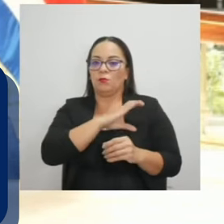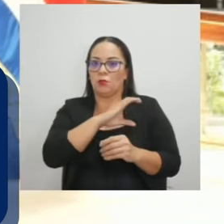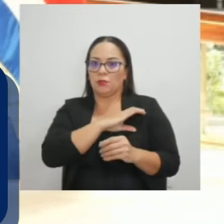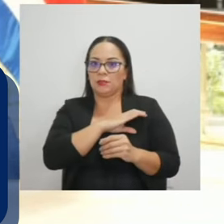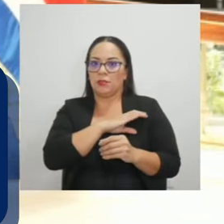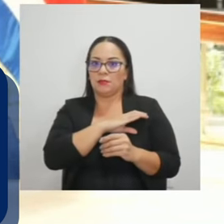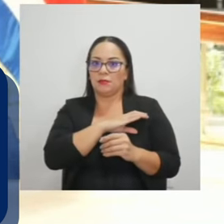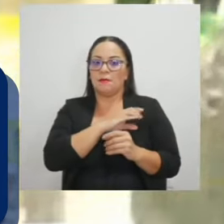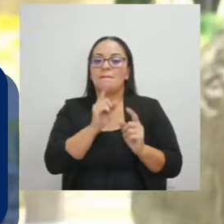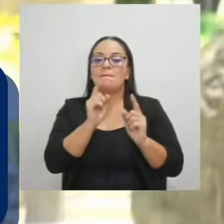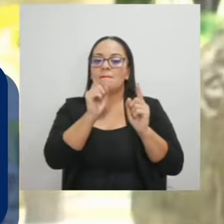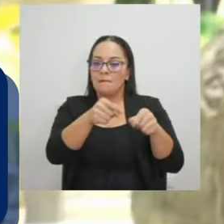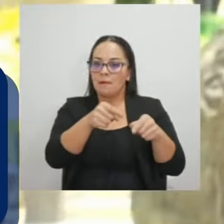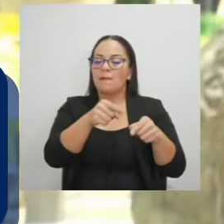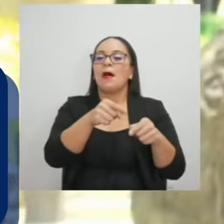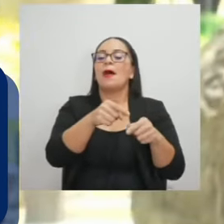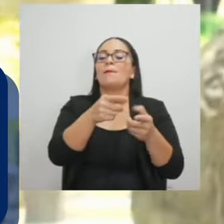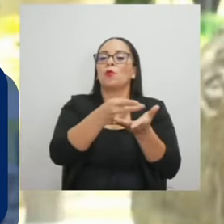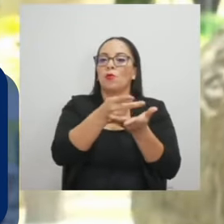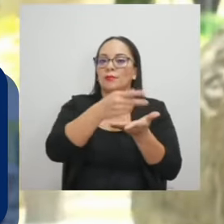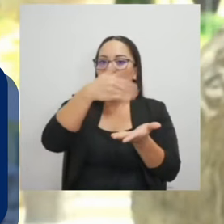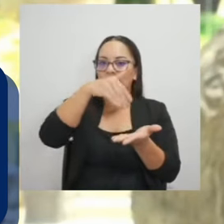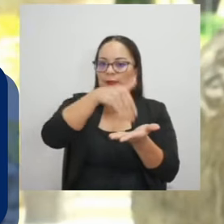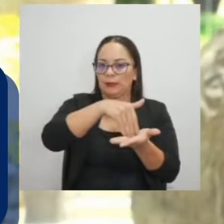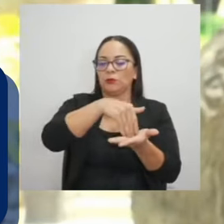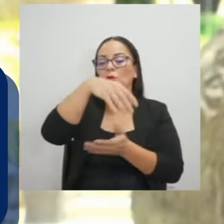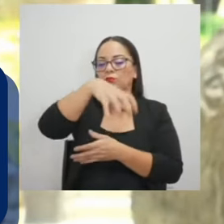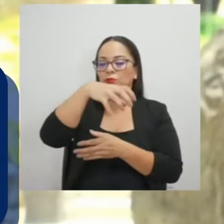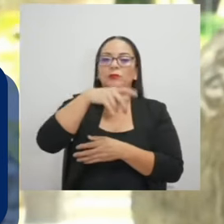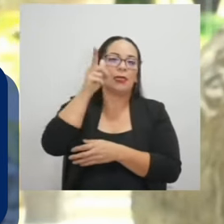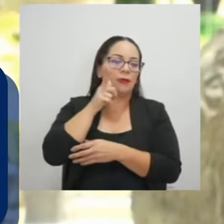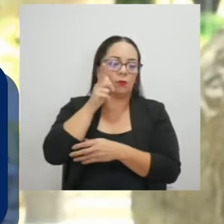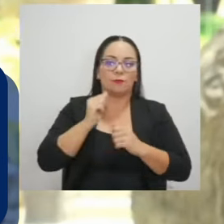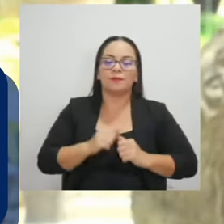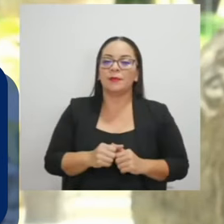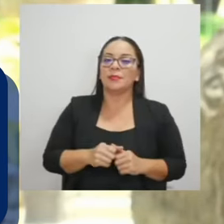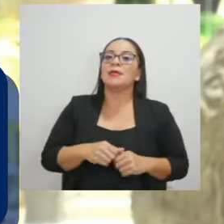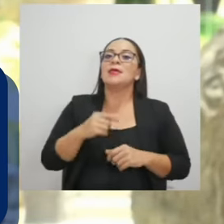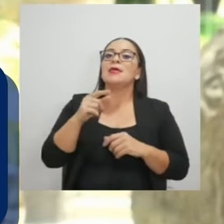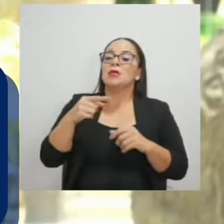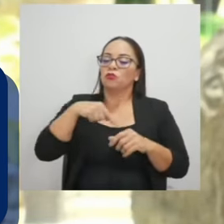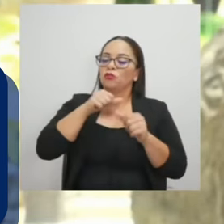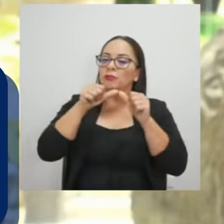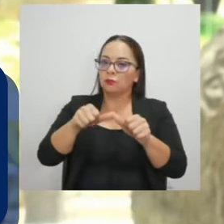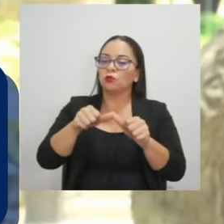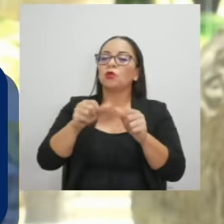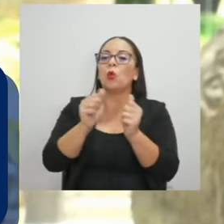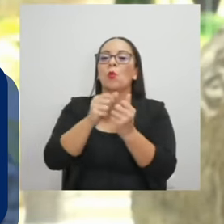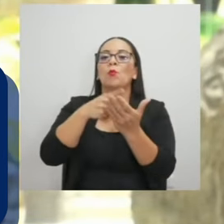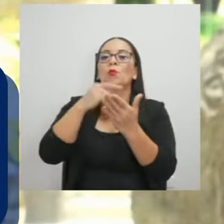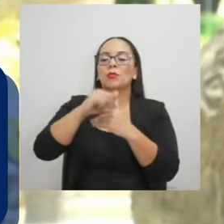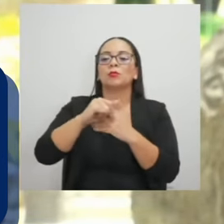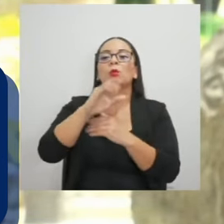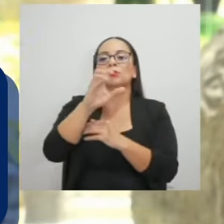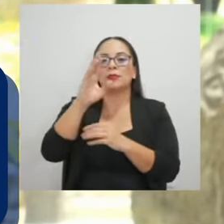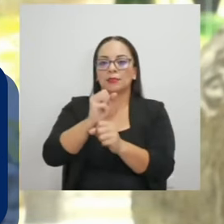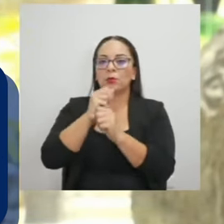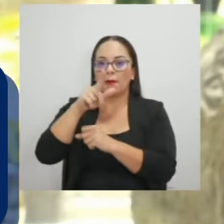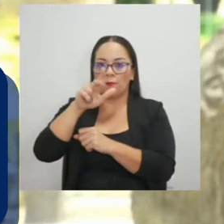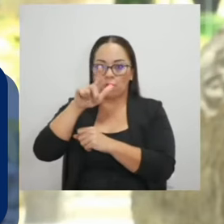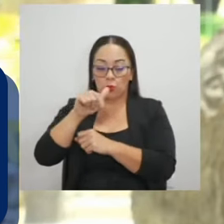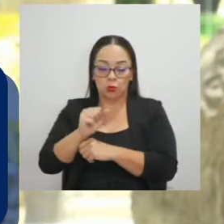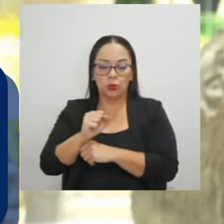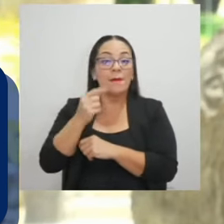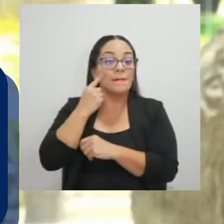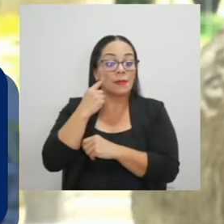y seguimos con esta operación Costa Rica Segura Plus. En la última semana, sólo la última